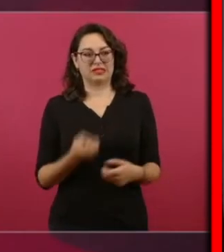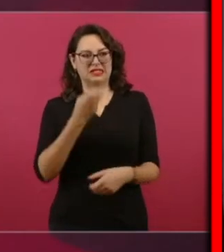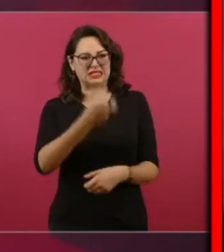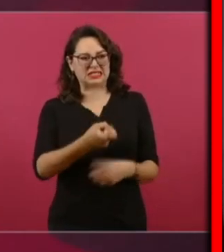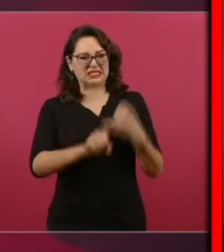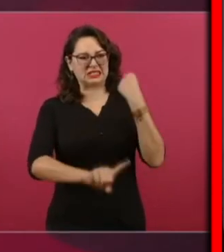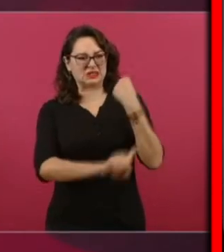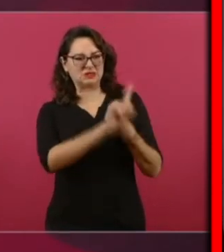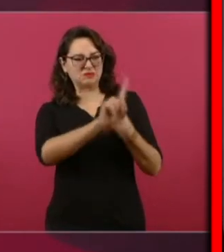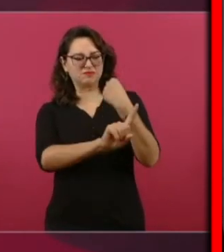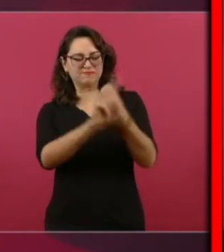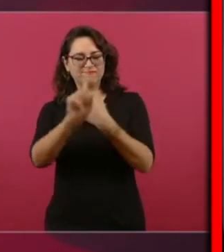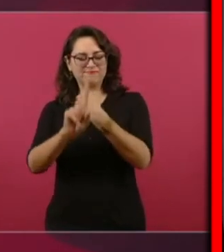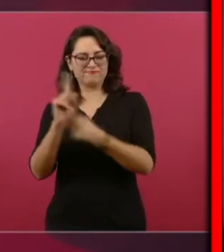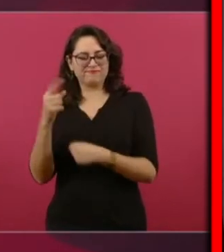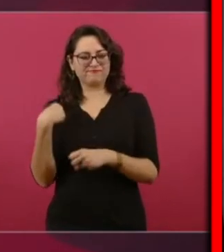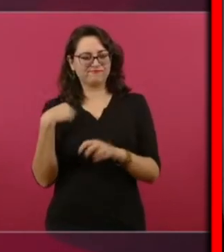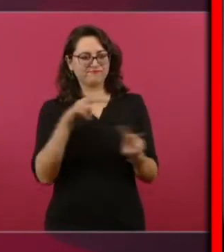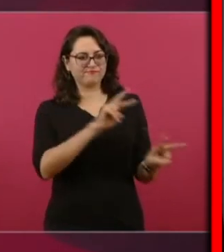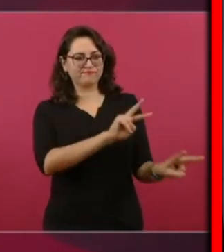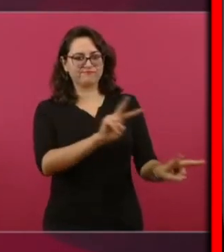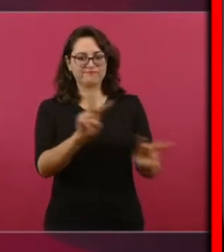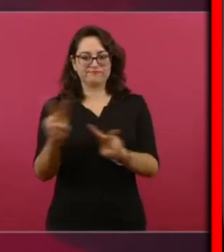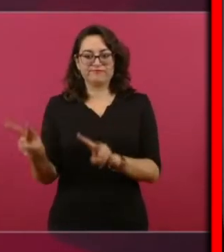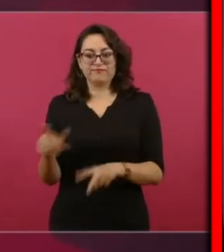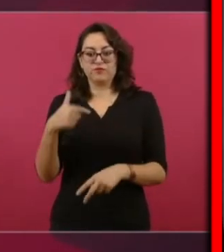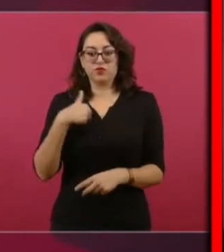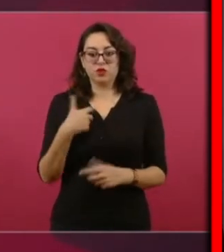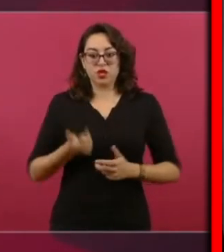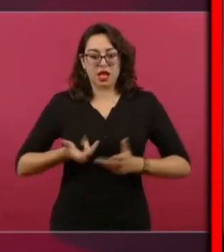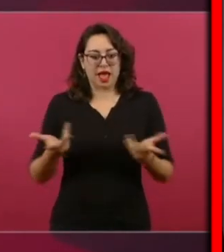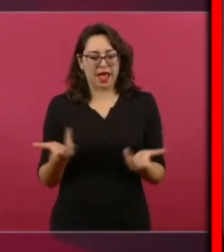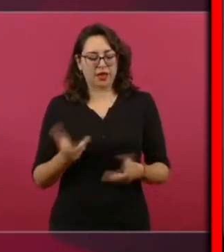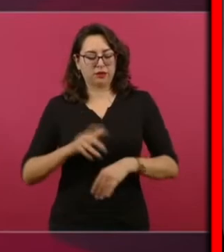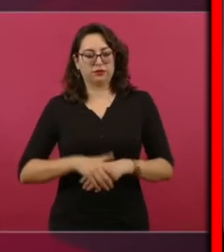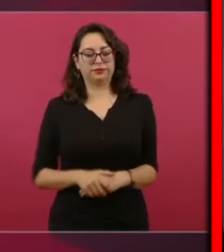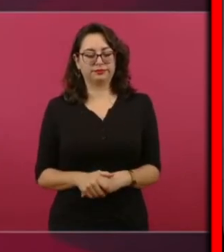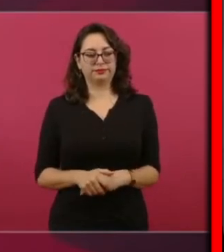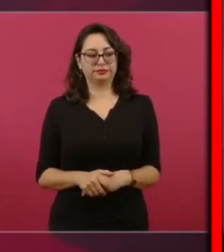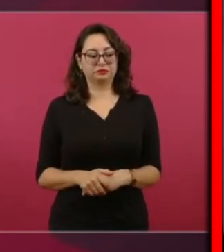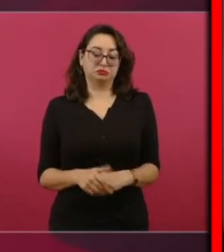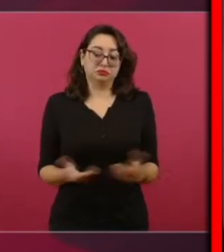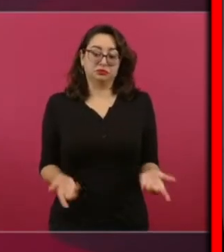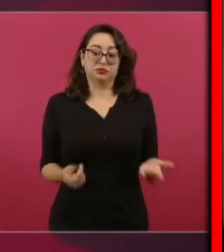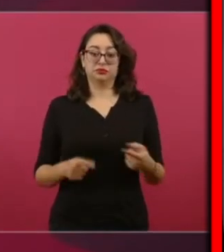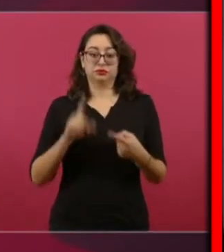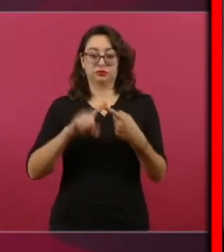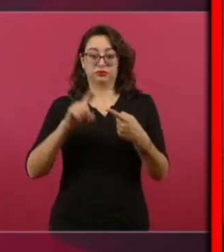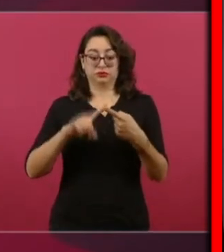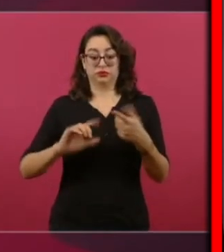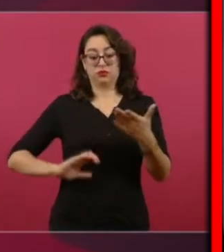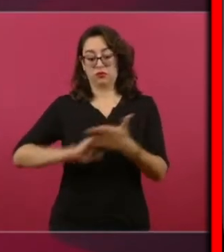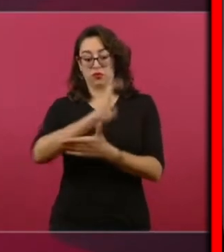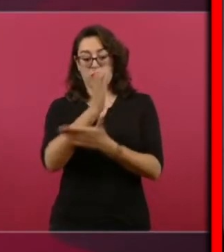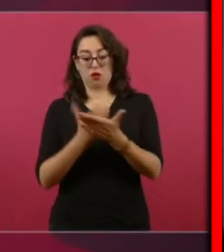uno es cancelar el contrato y viene